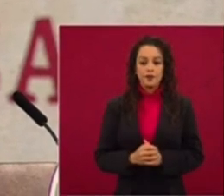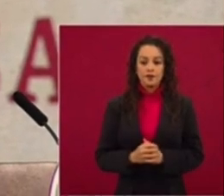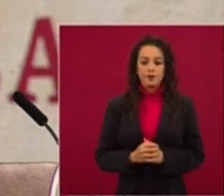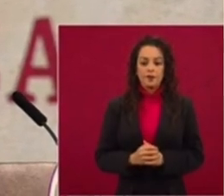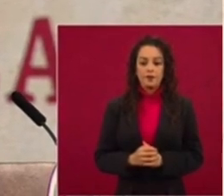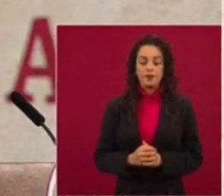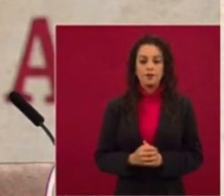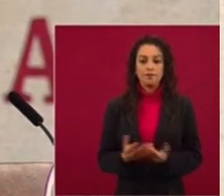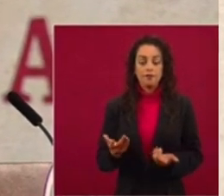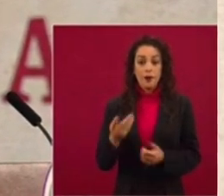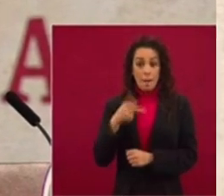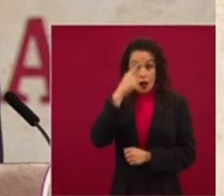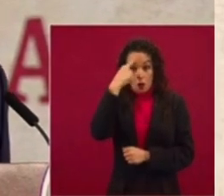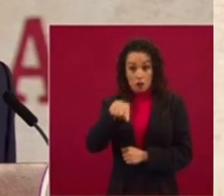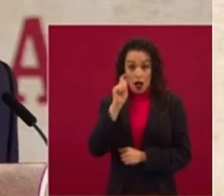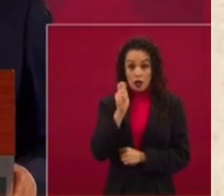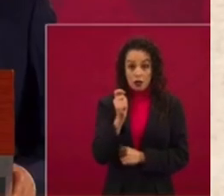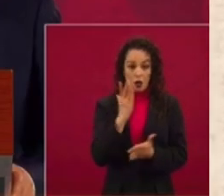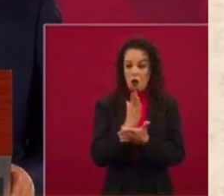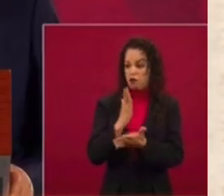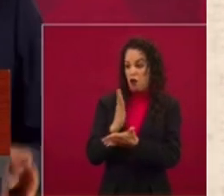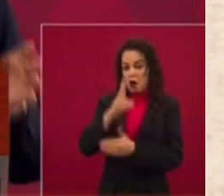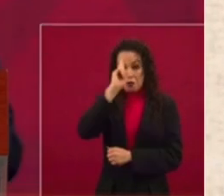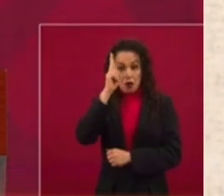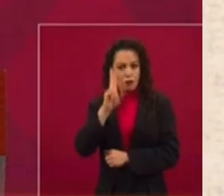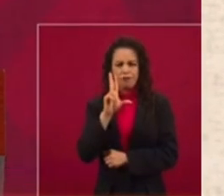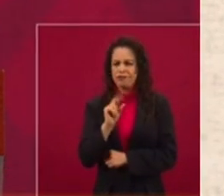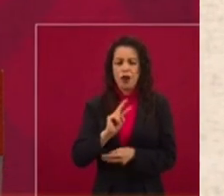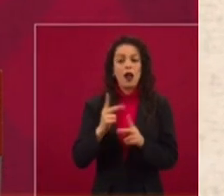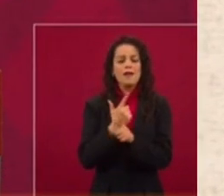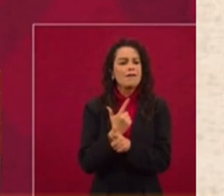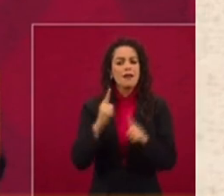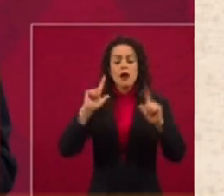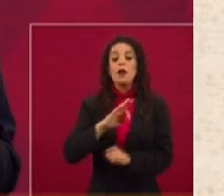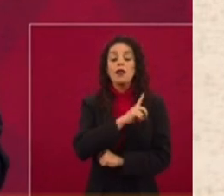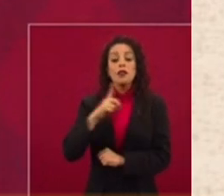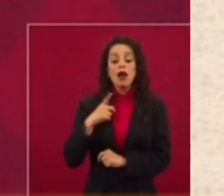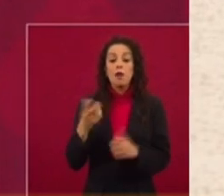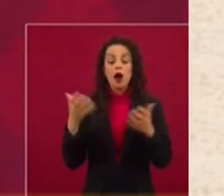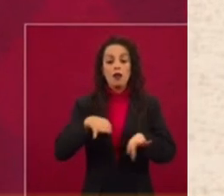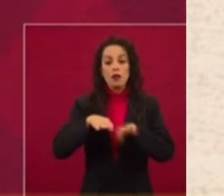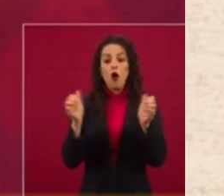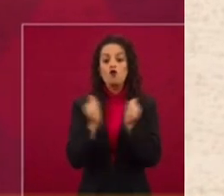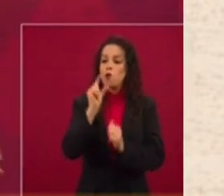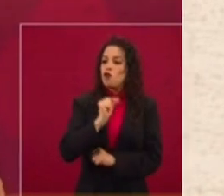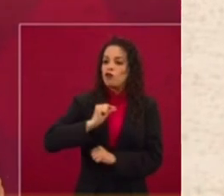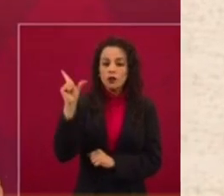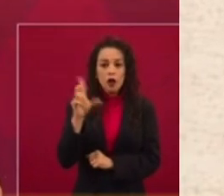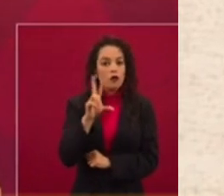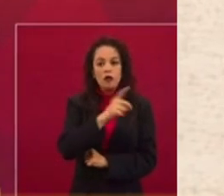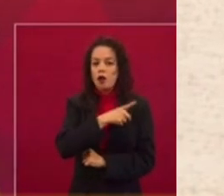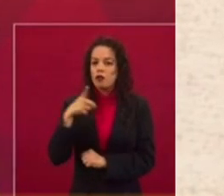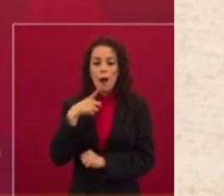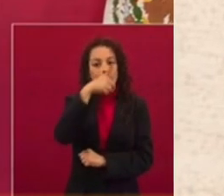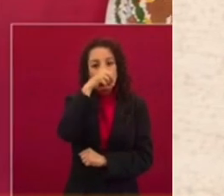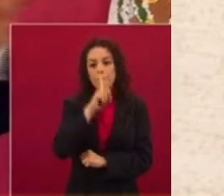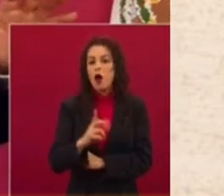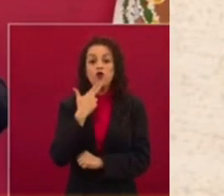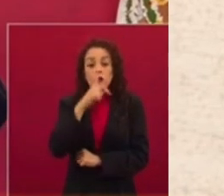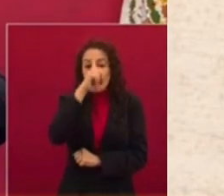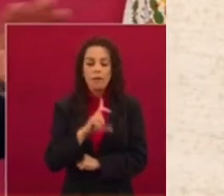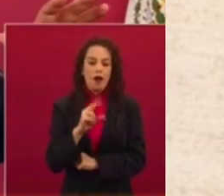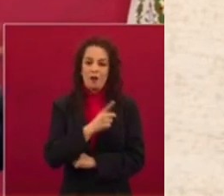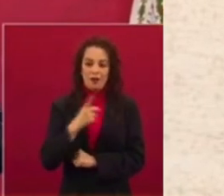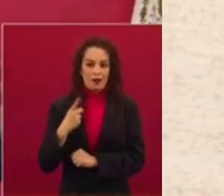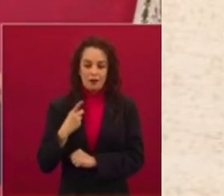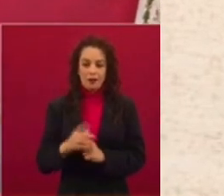no para limitar la libertad, sino para actuar con profesionalismo, con objetividad y no mentir. Sino